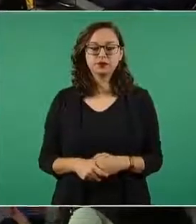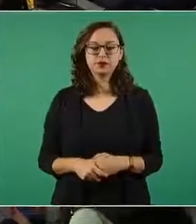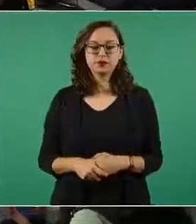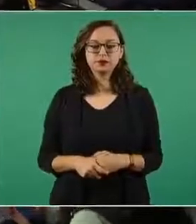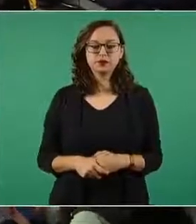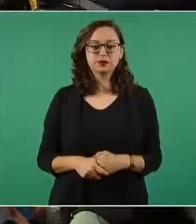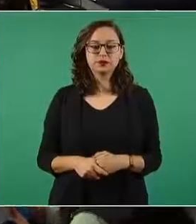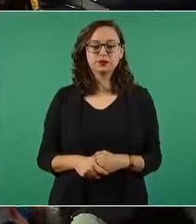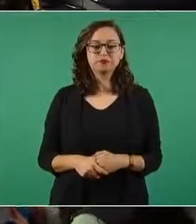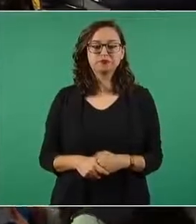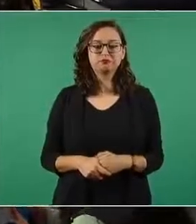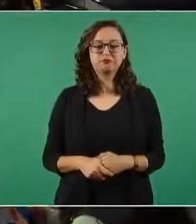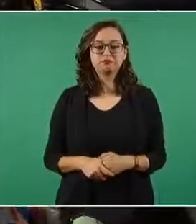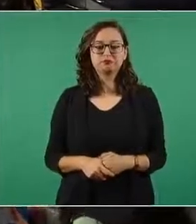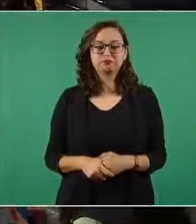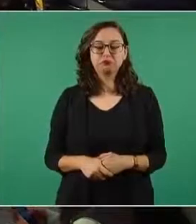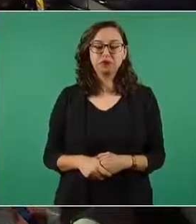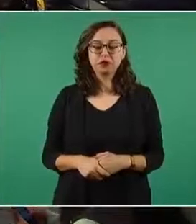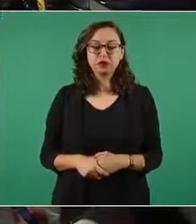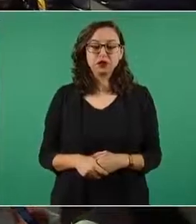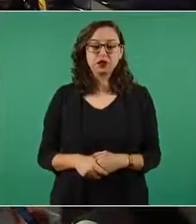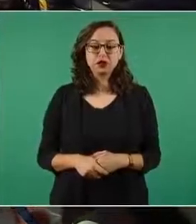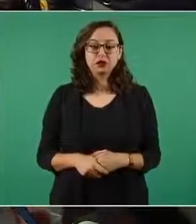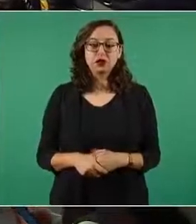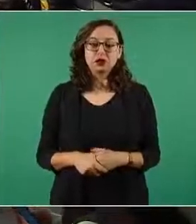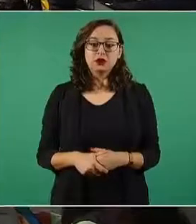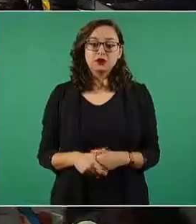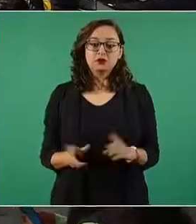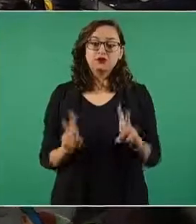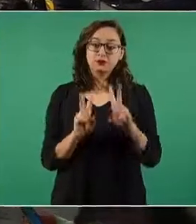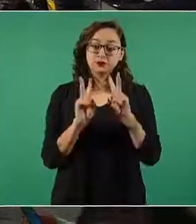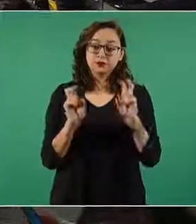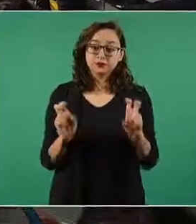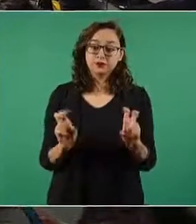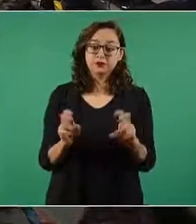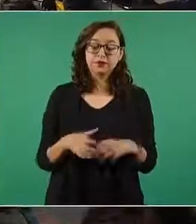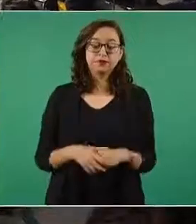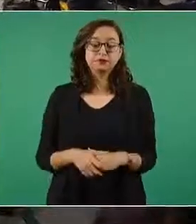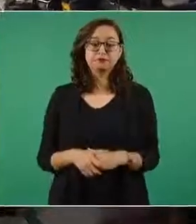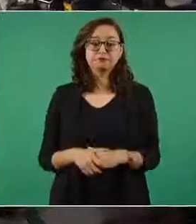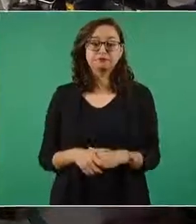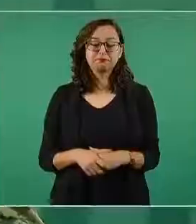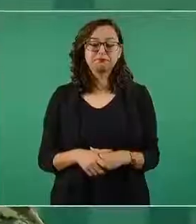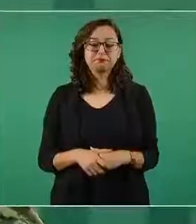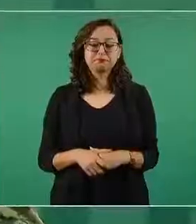Bueno, en relación a su primer pregunta en relación al posicionamiento de